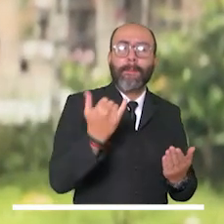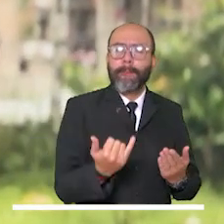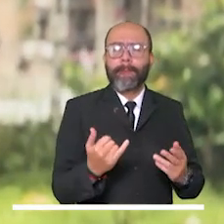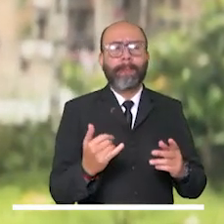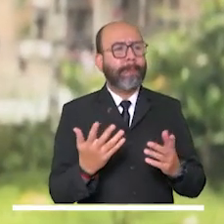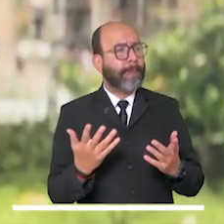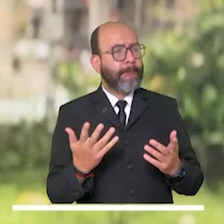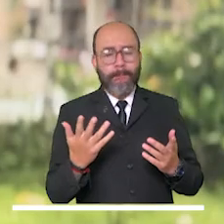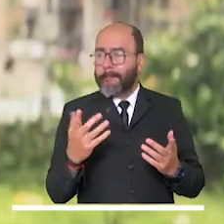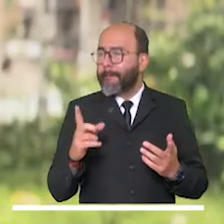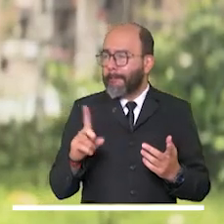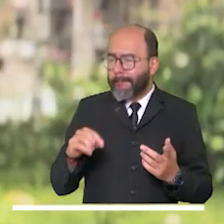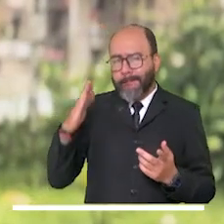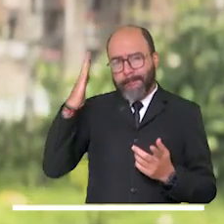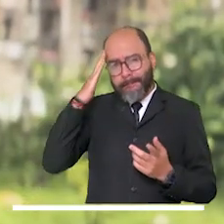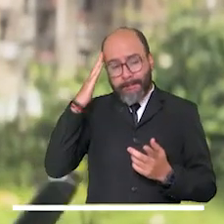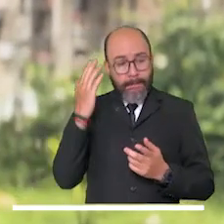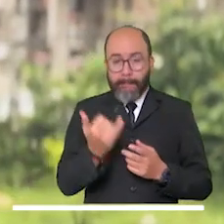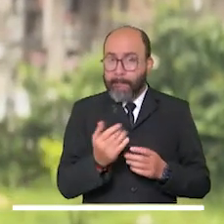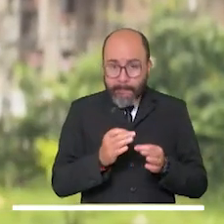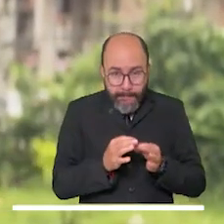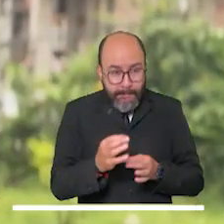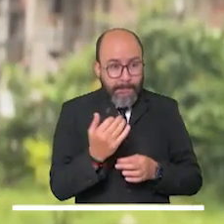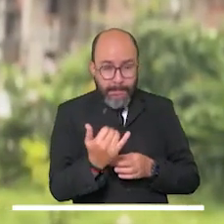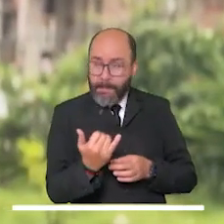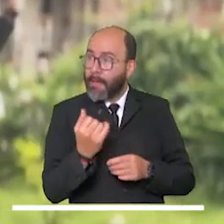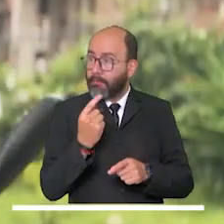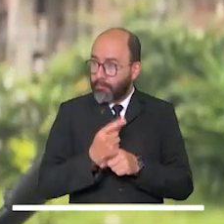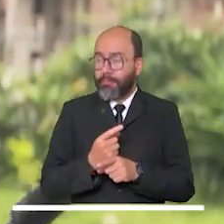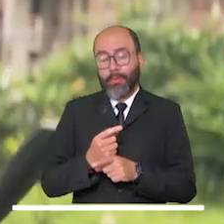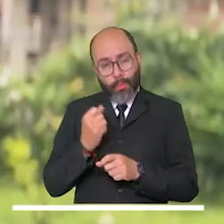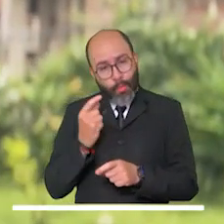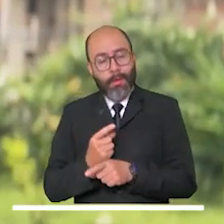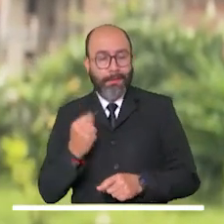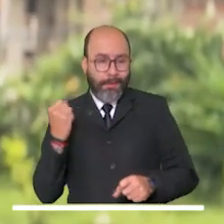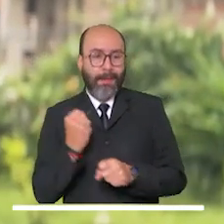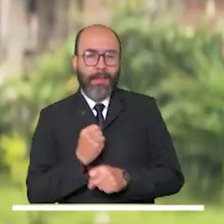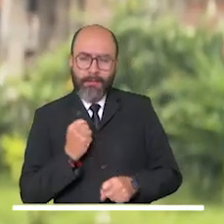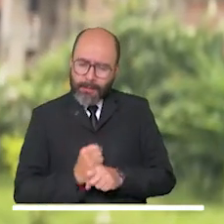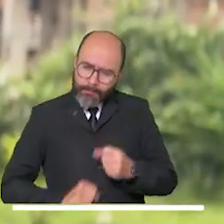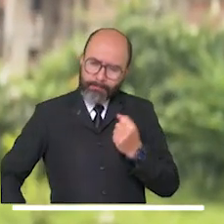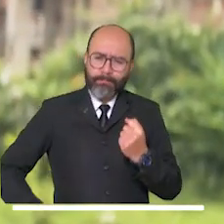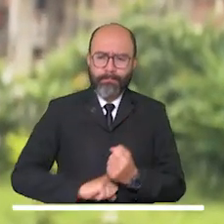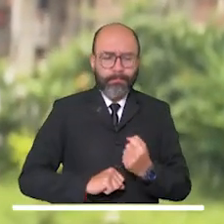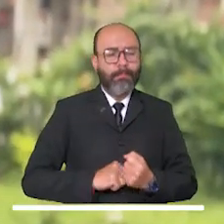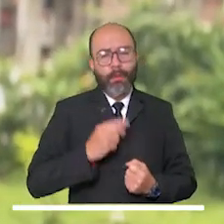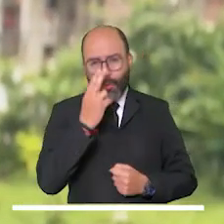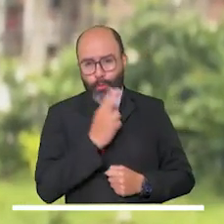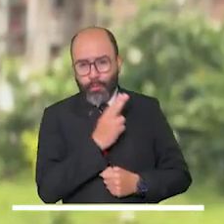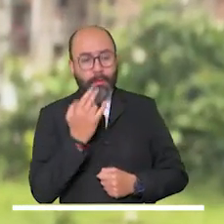yo sé que esta misión están cumpliendo, están haciendo mucho trabajo, compromiso con la comunidad.